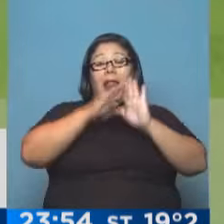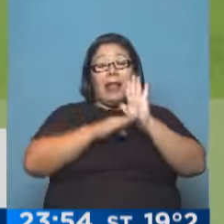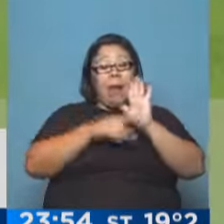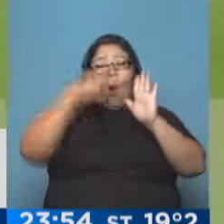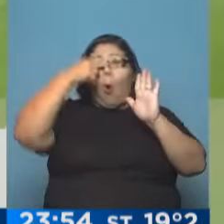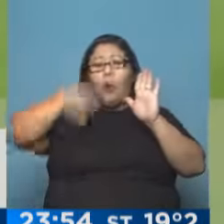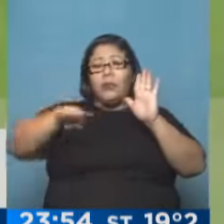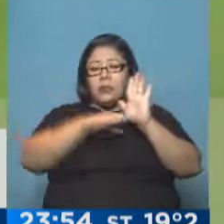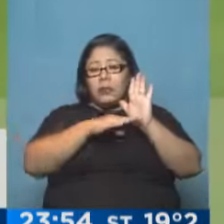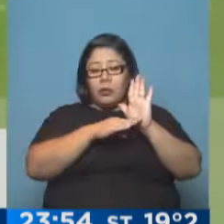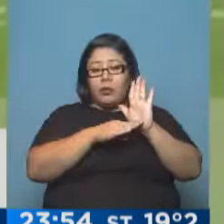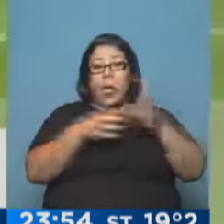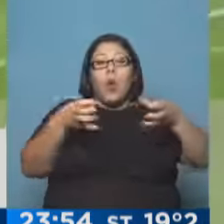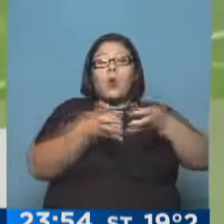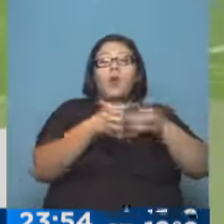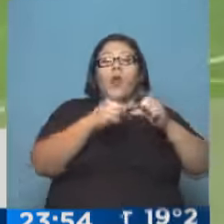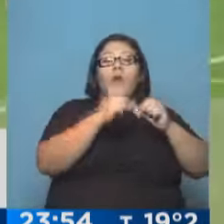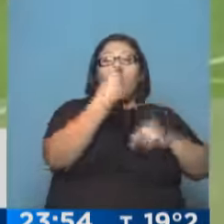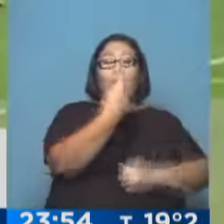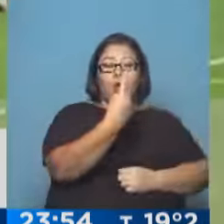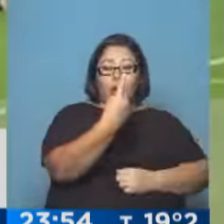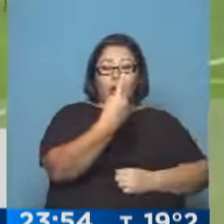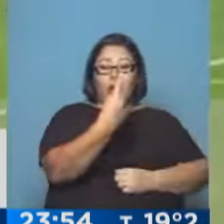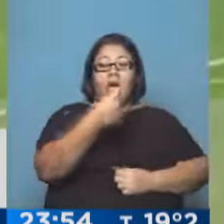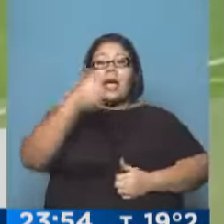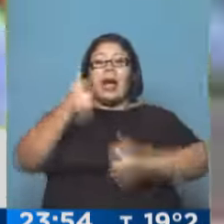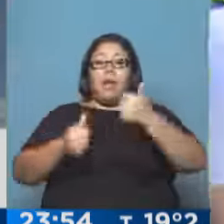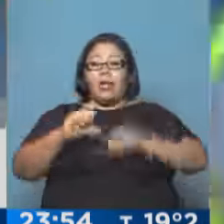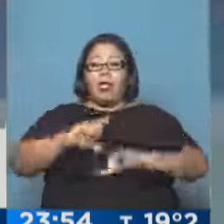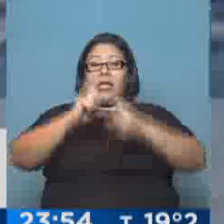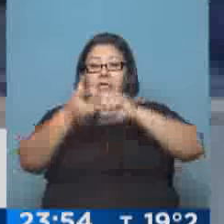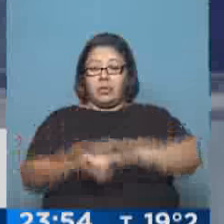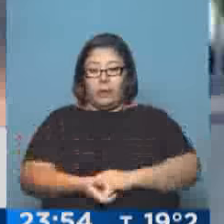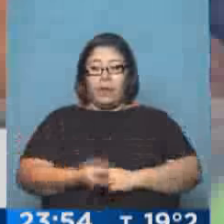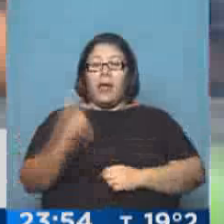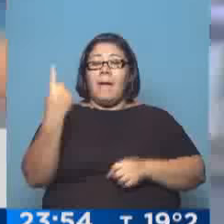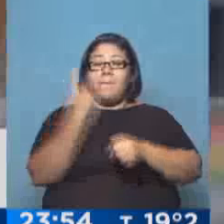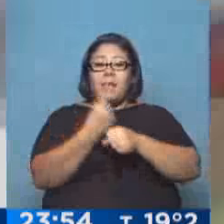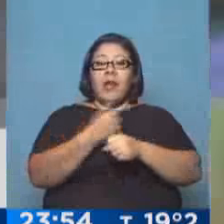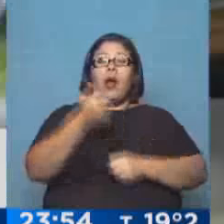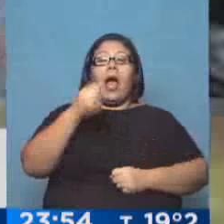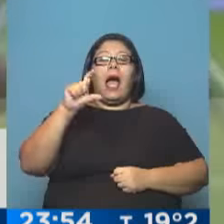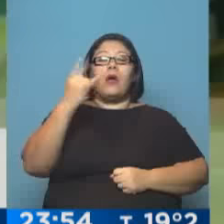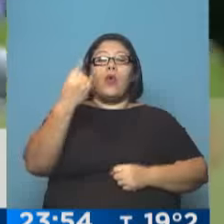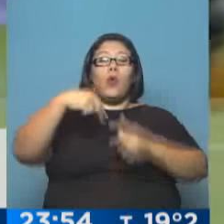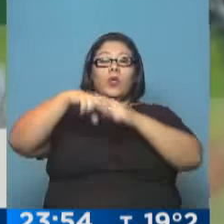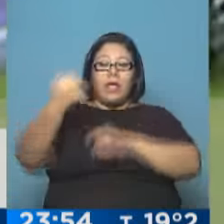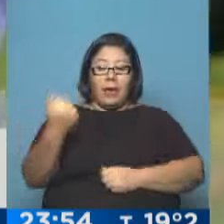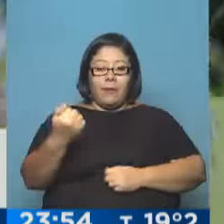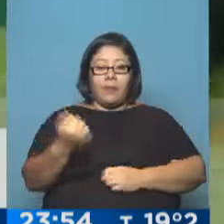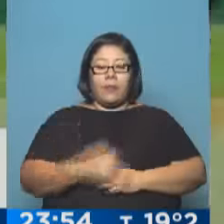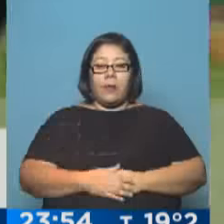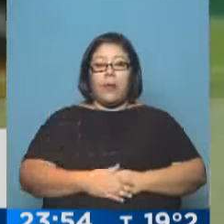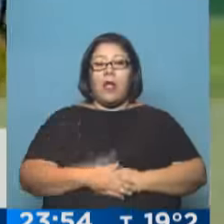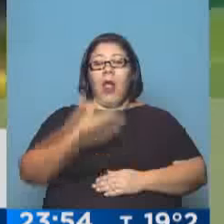el grupo uno de este torneo de transición. El primer gol lo iba a marcar Walter de Junia para el Auri Negro y después para el conjunto local aparecía